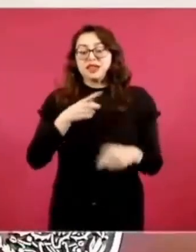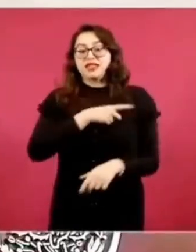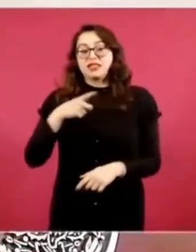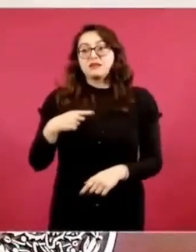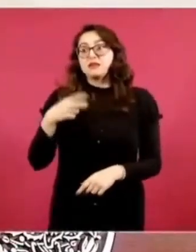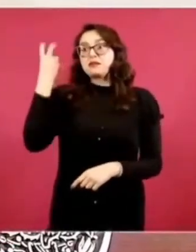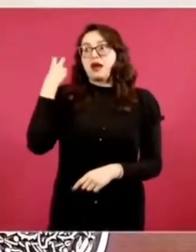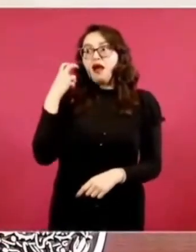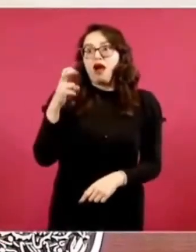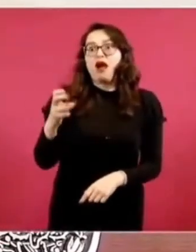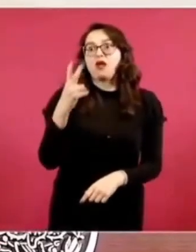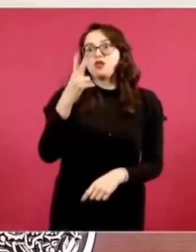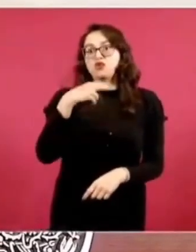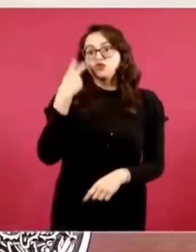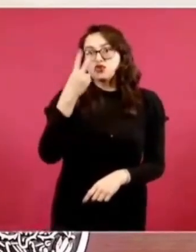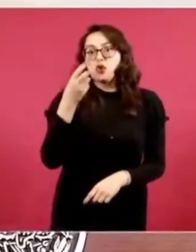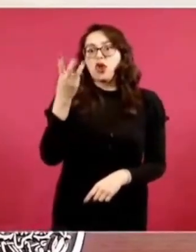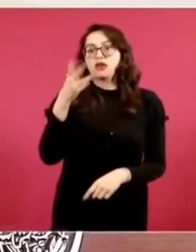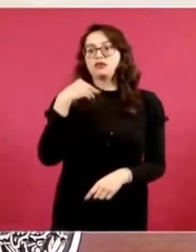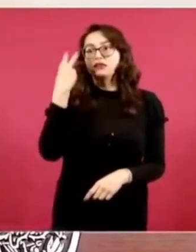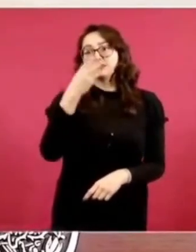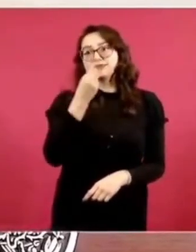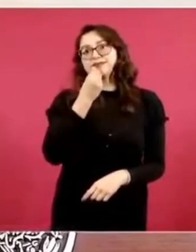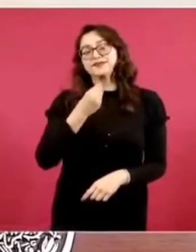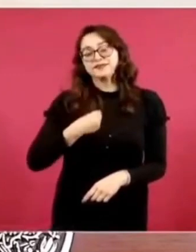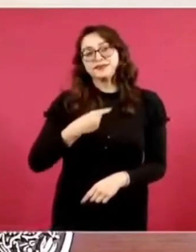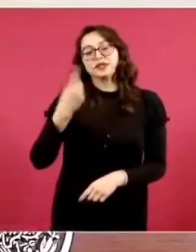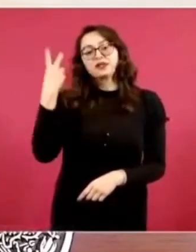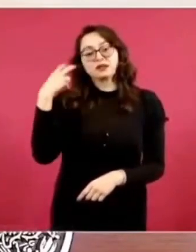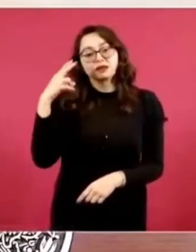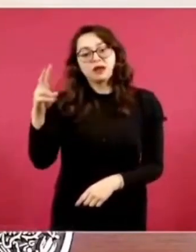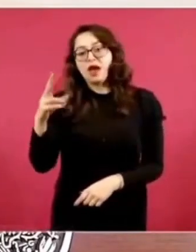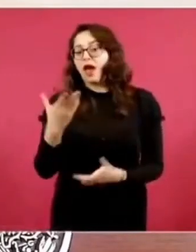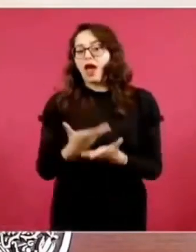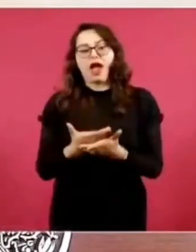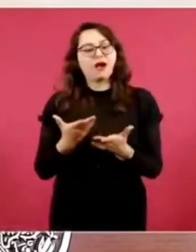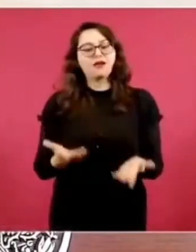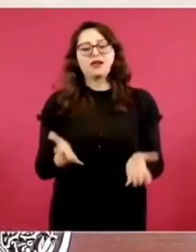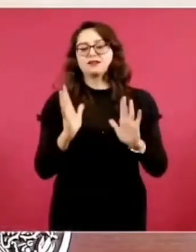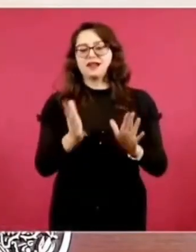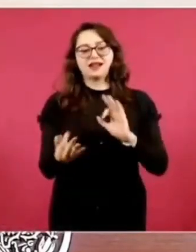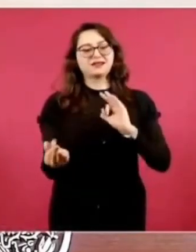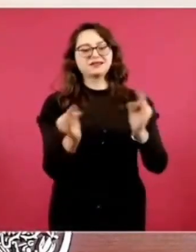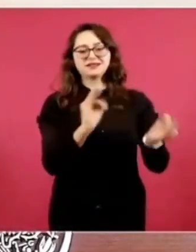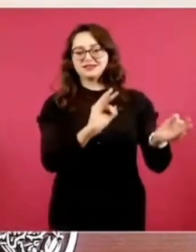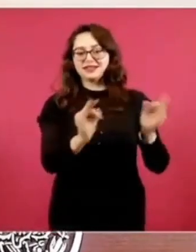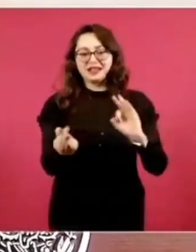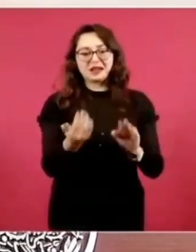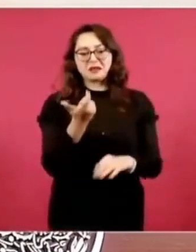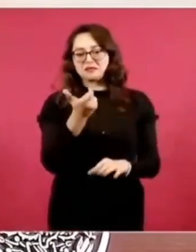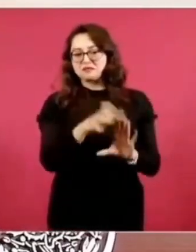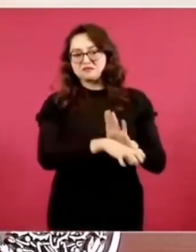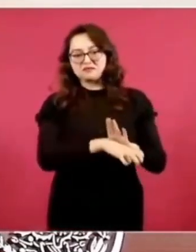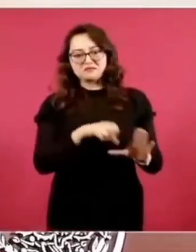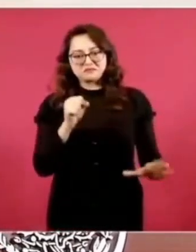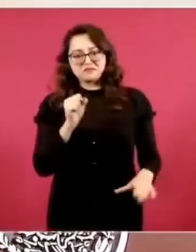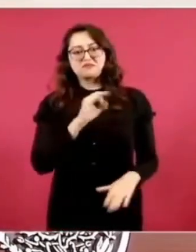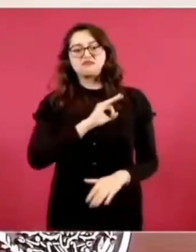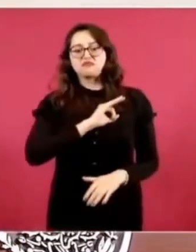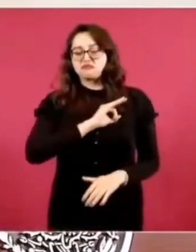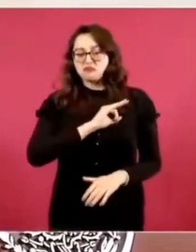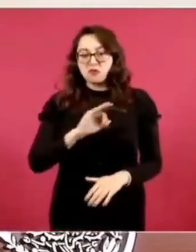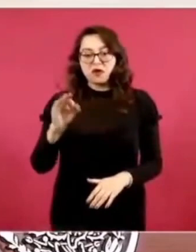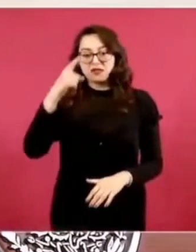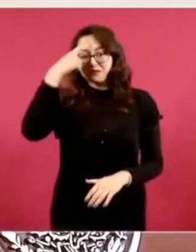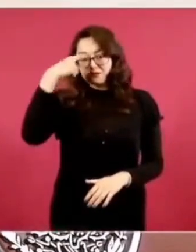ahora no, ahora les queda muy cerca y pueden sacar sus recursos.